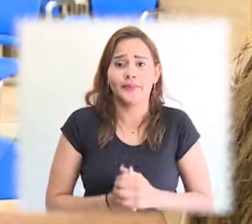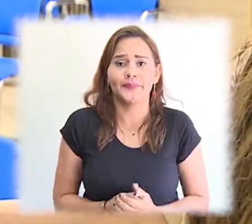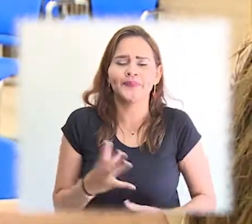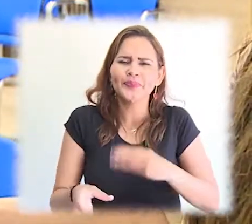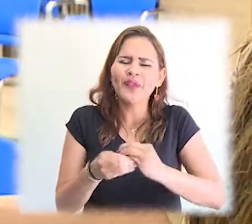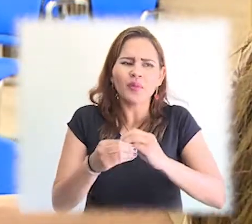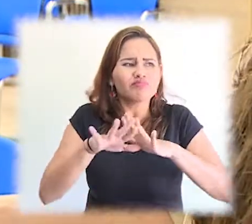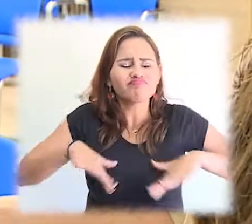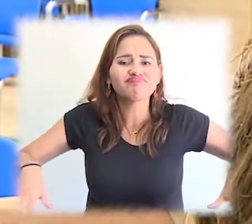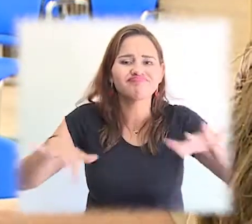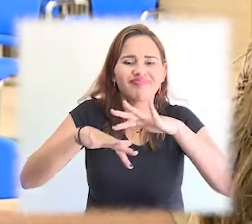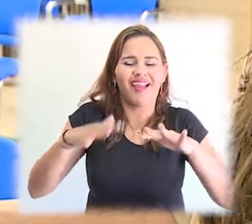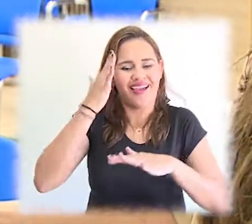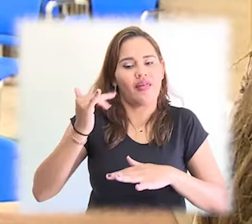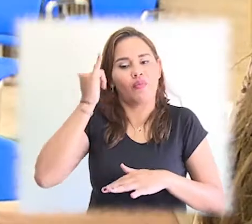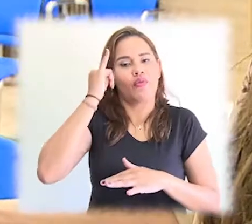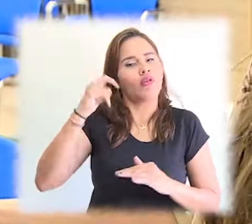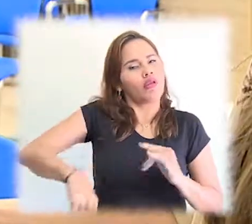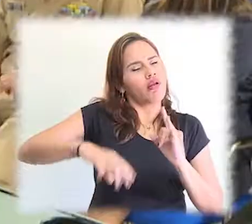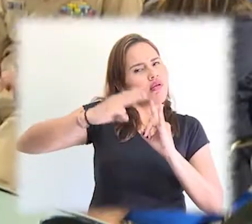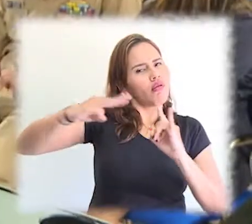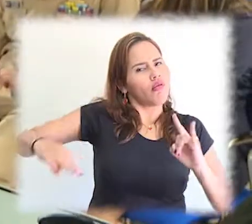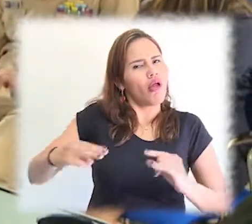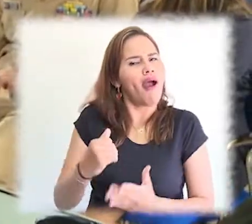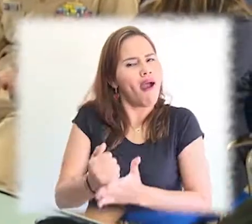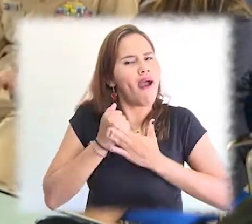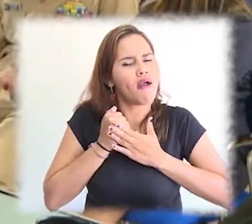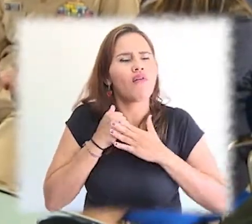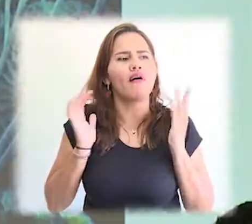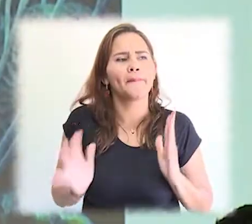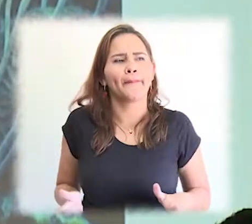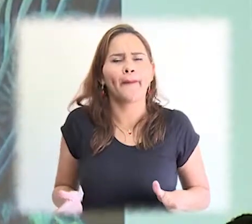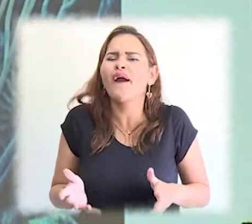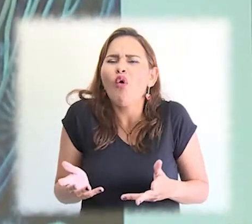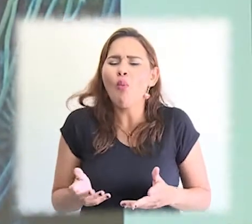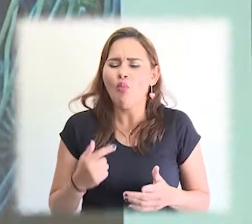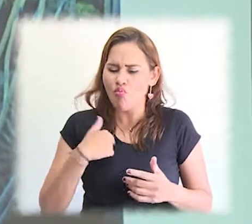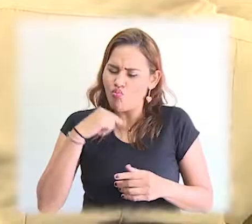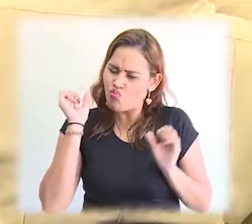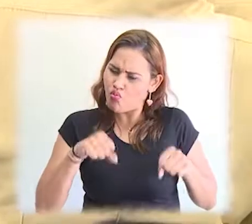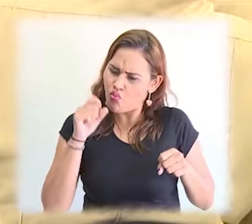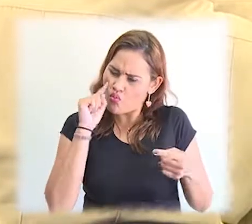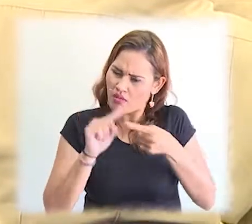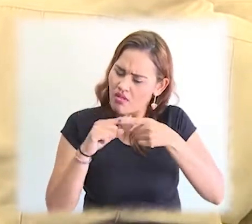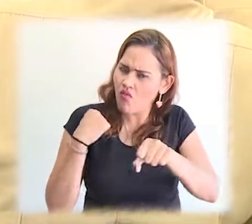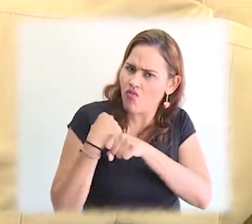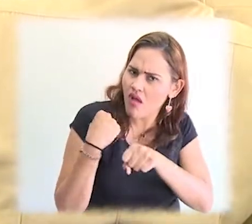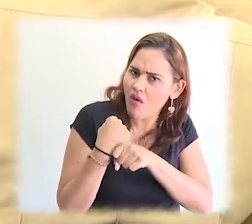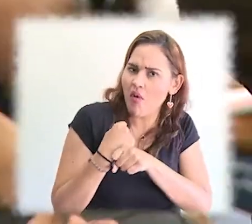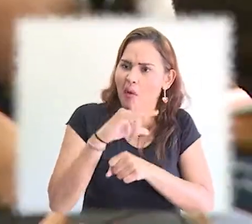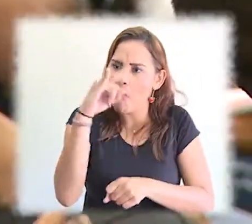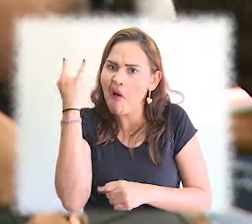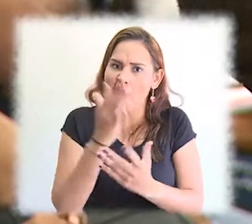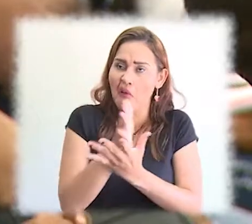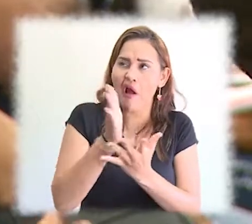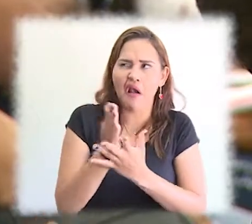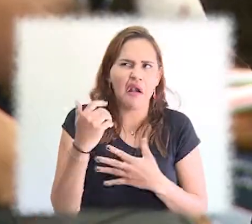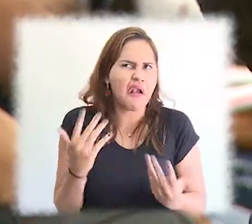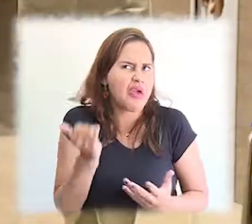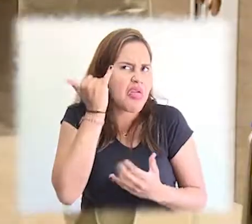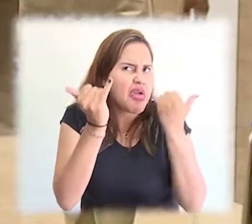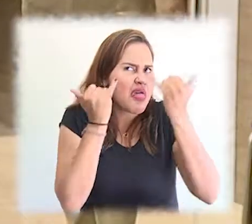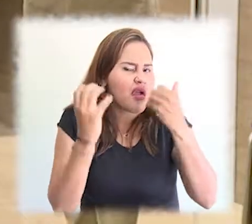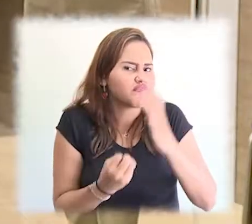desarrollar para nuevos programas académicos. Durante la actividad se realizó un ciclo de conferencias donde se resalta la intervención